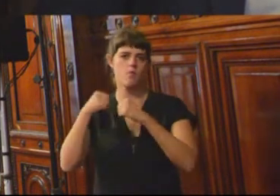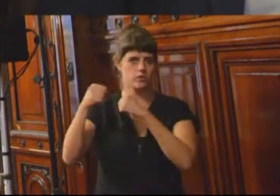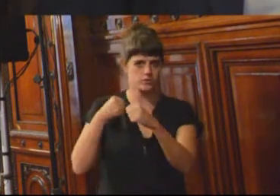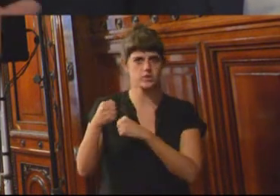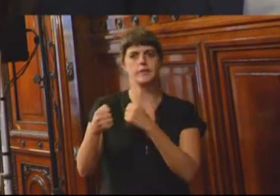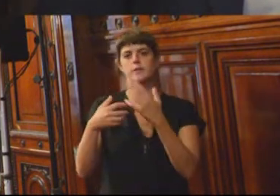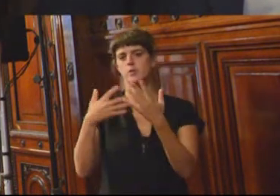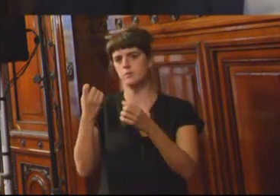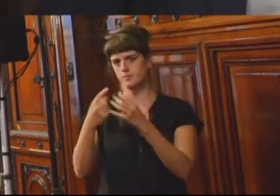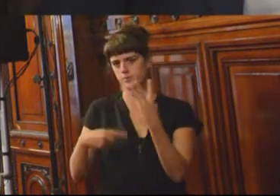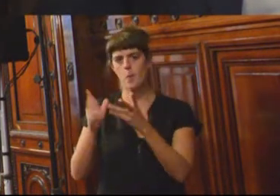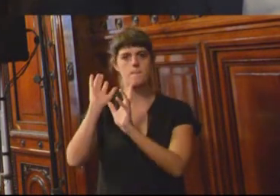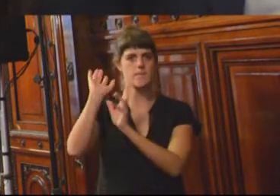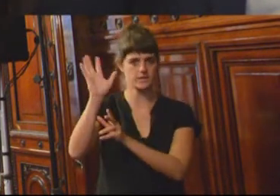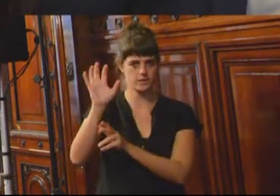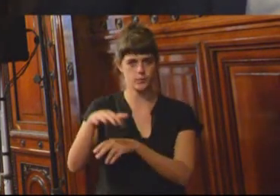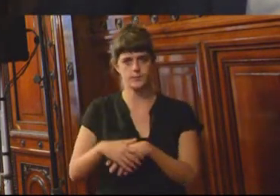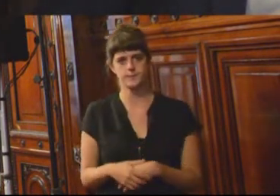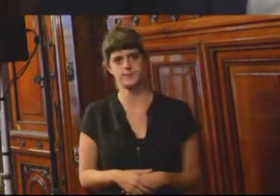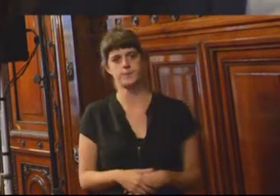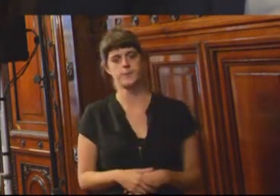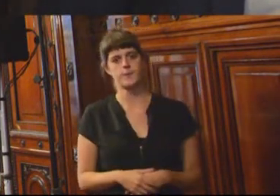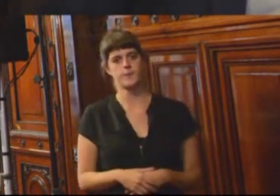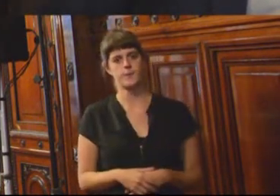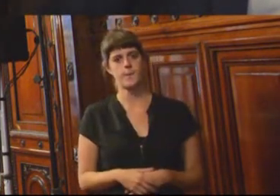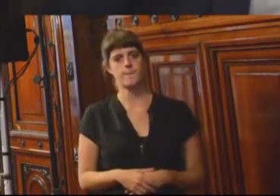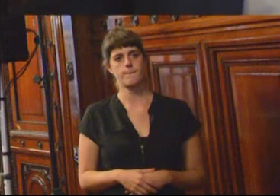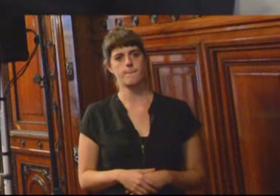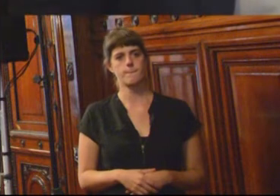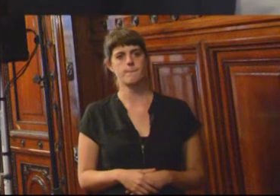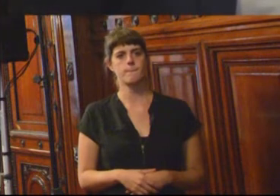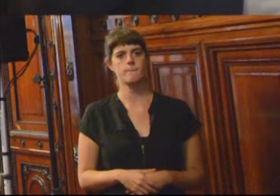alguna. Básquetbol. ¿Sí? ¿Qué?